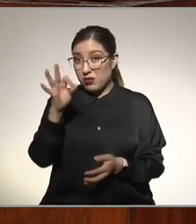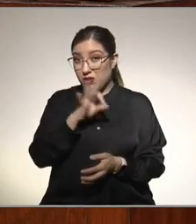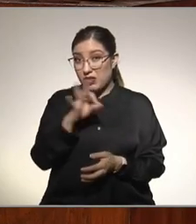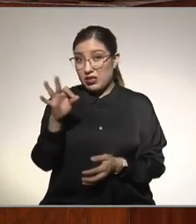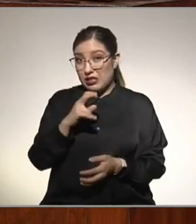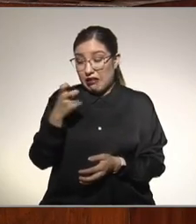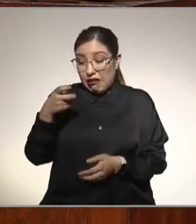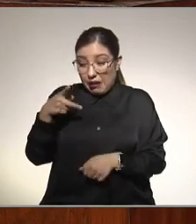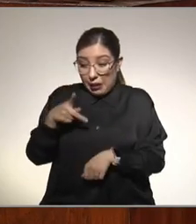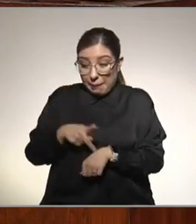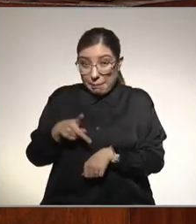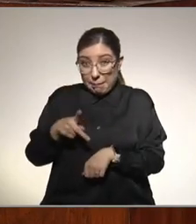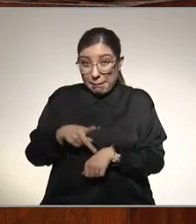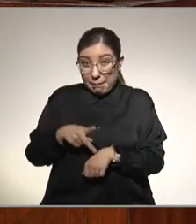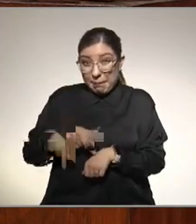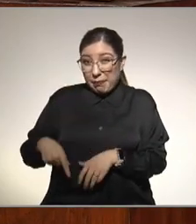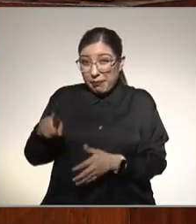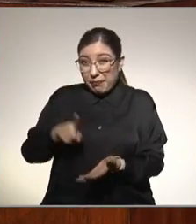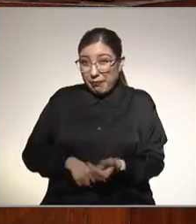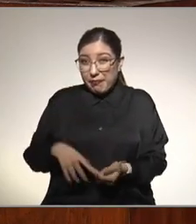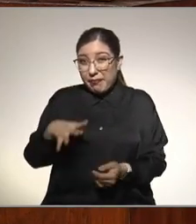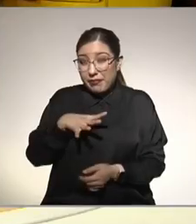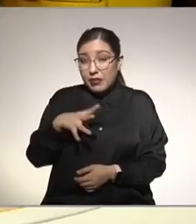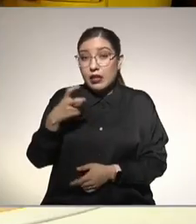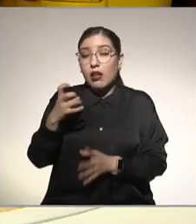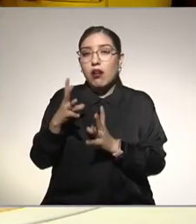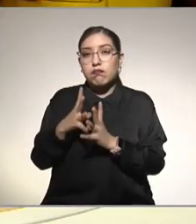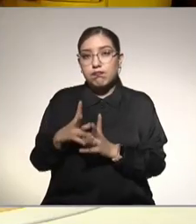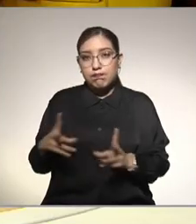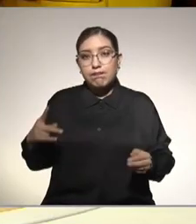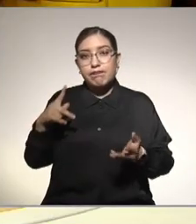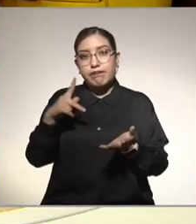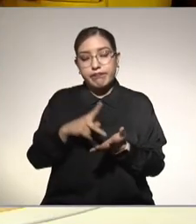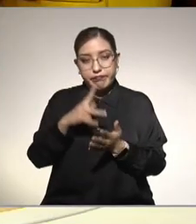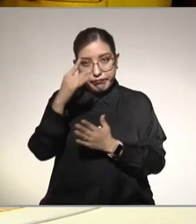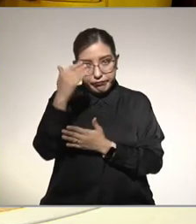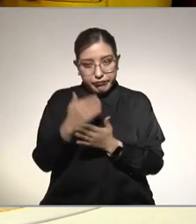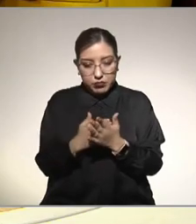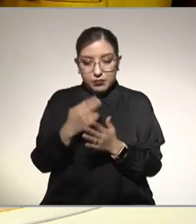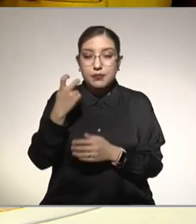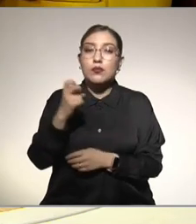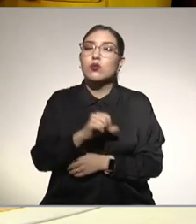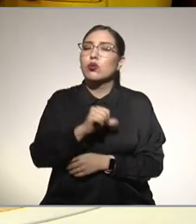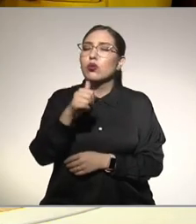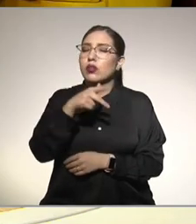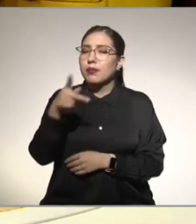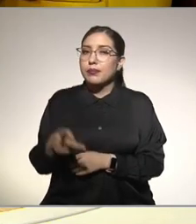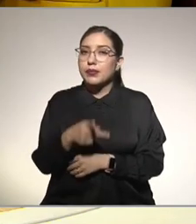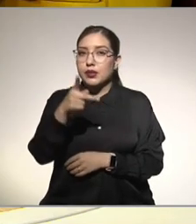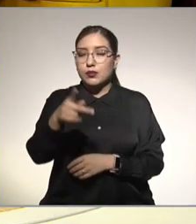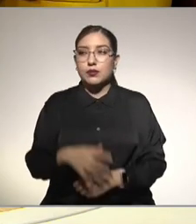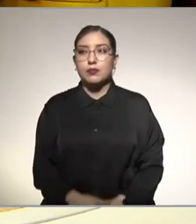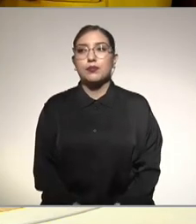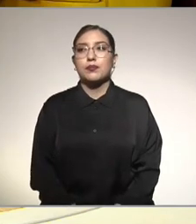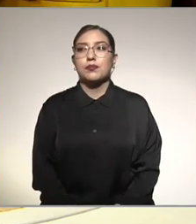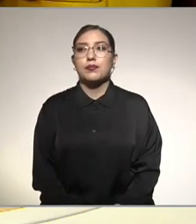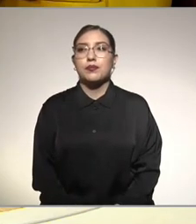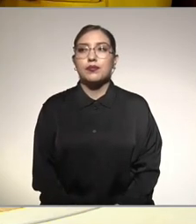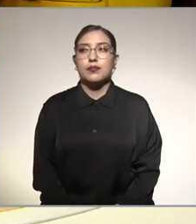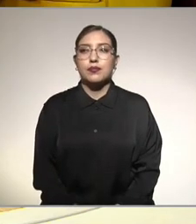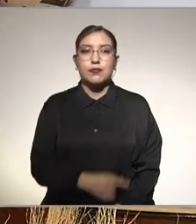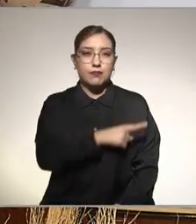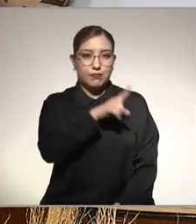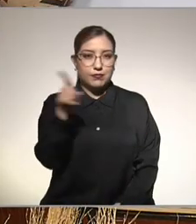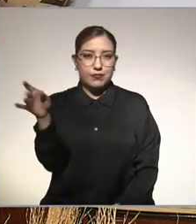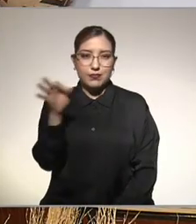pierdas el 10% de peso ok ahora otra pregunta importante y aquí sí voy a dar en el clavo y ustedes se van a